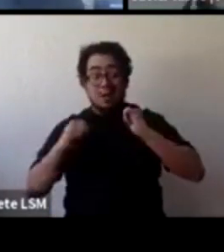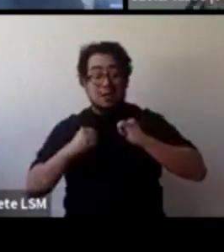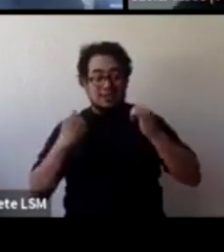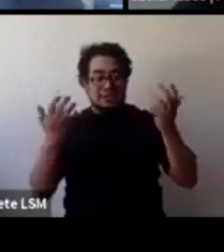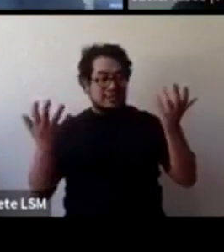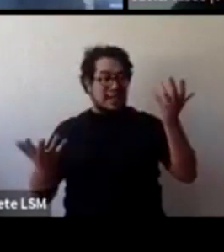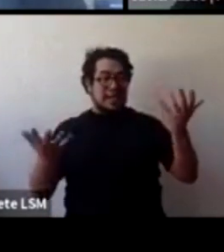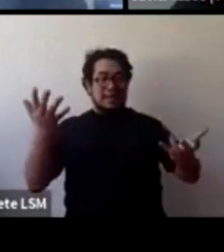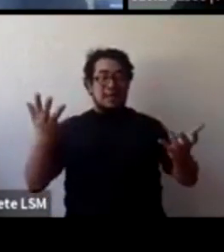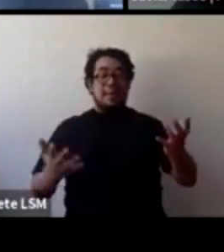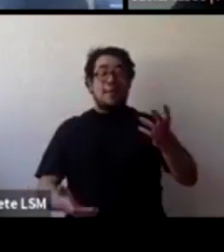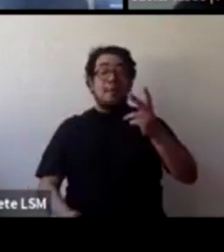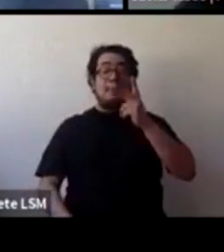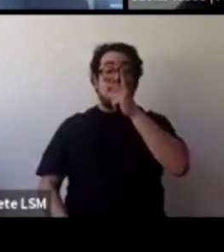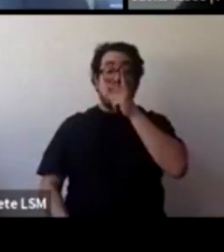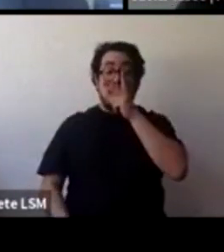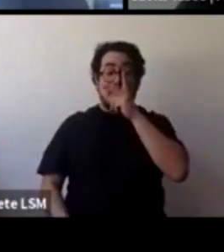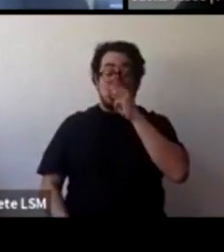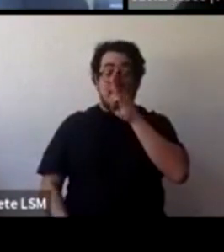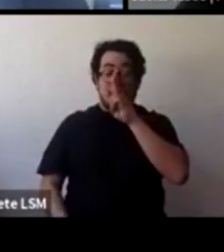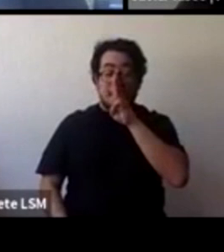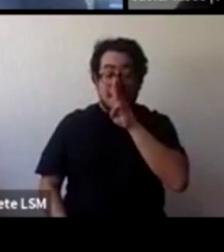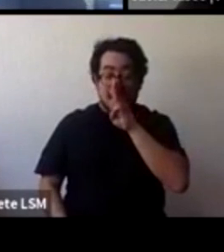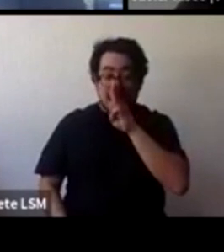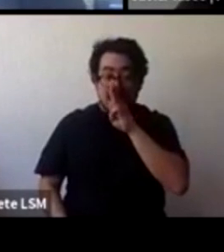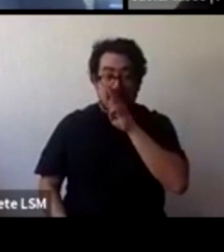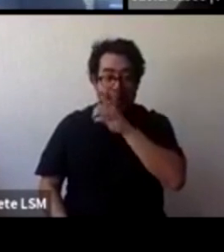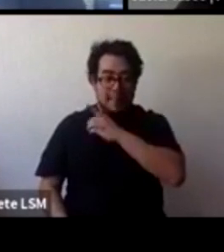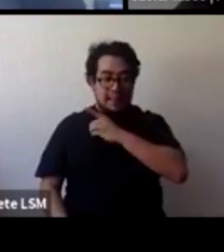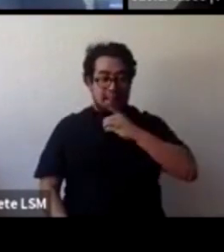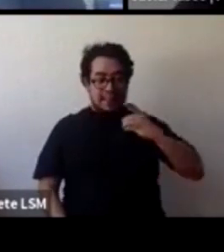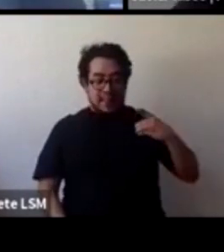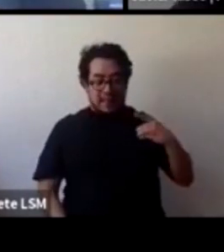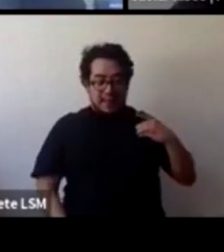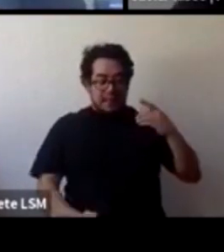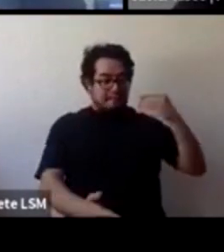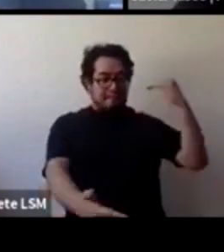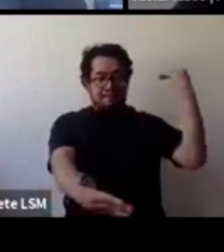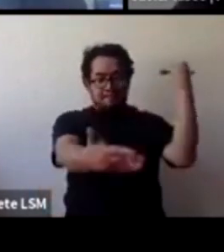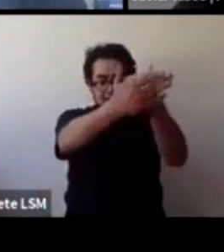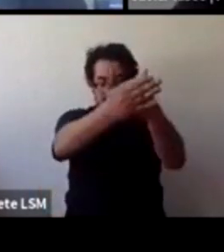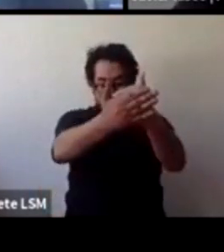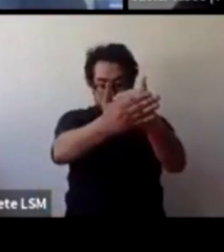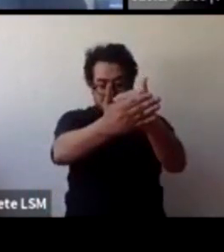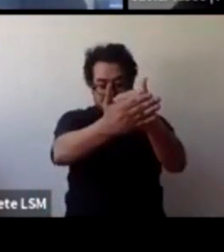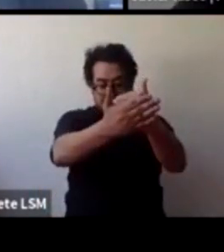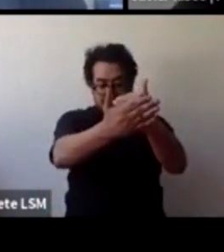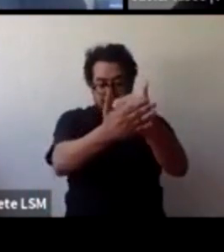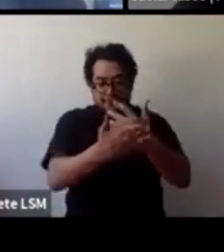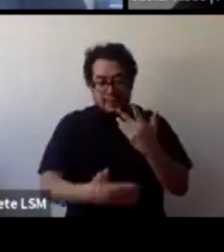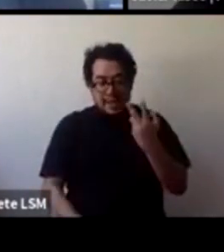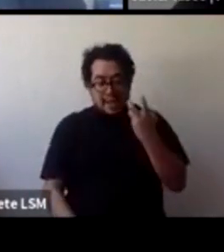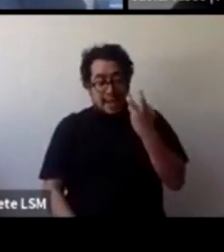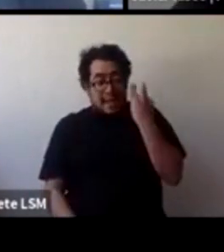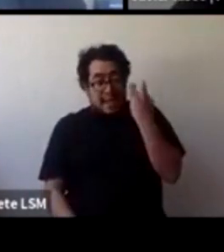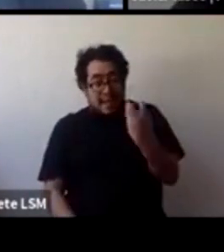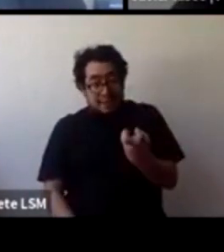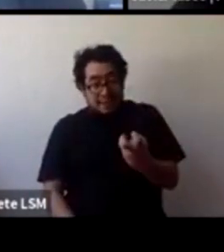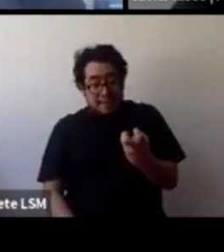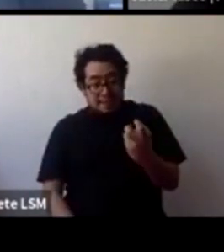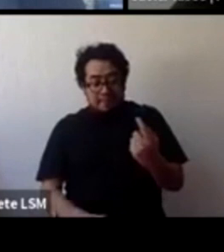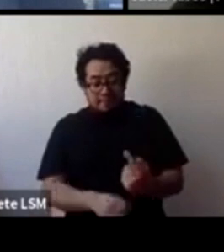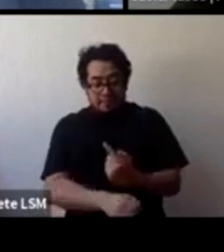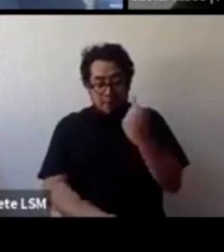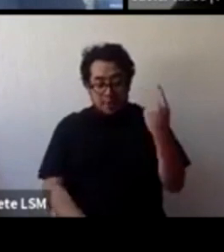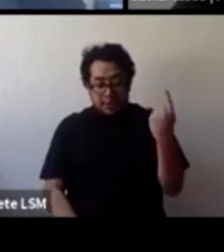persona o al papá ser la persona que tiene que ponerle un alto a una situación que es muy complicada porque todavía